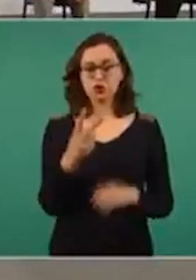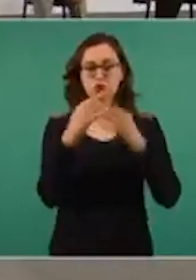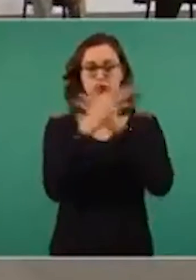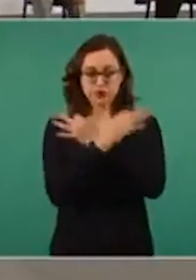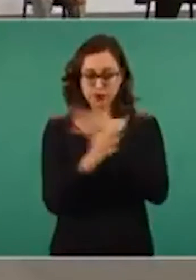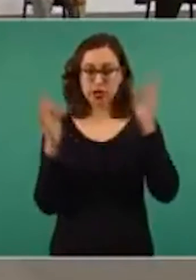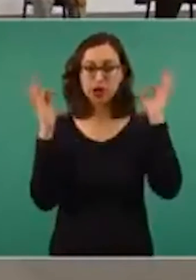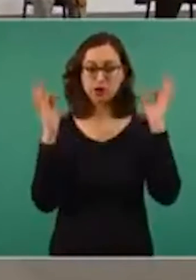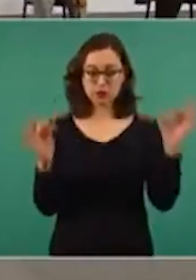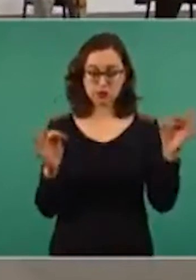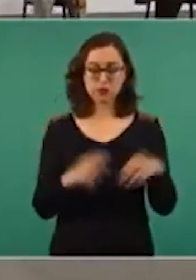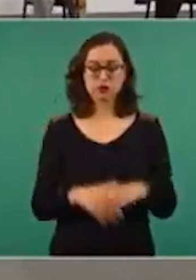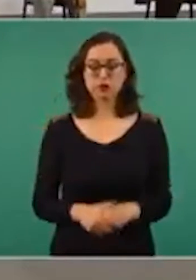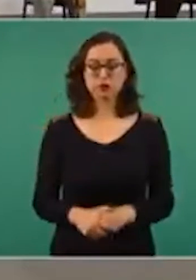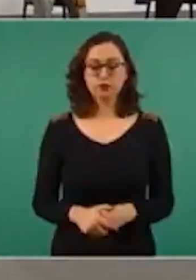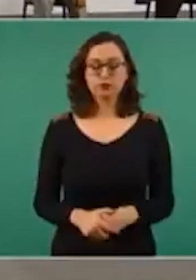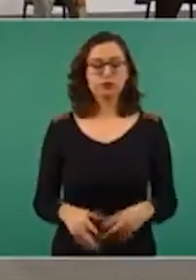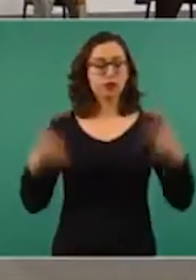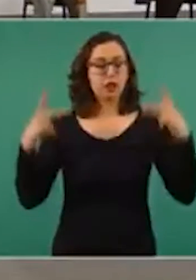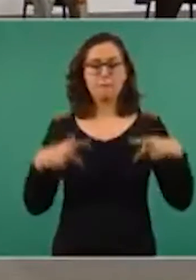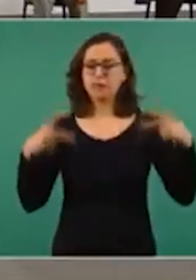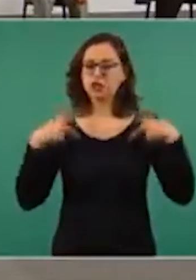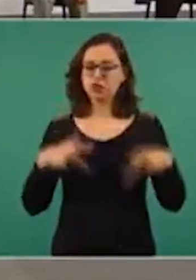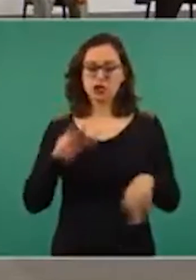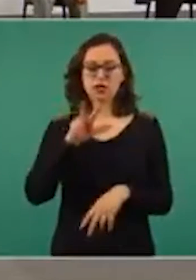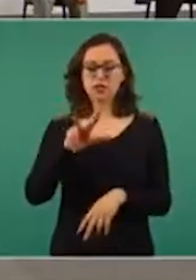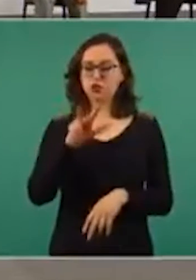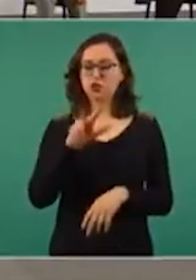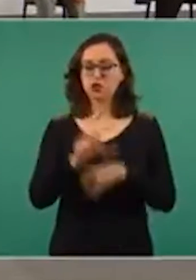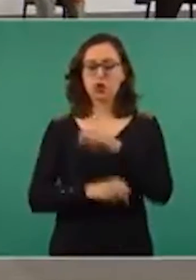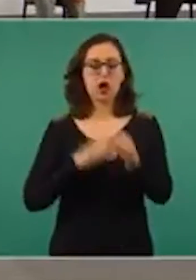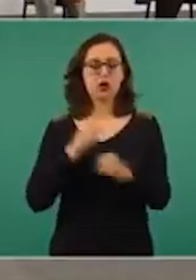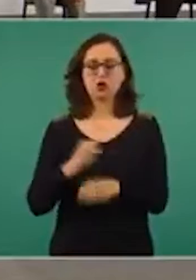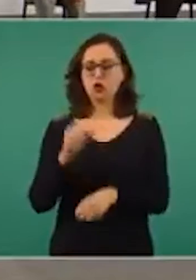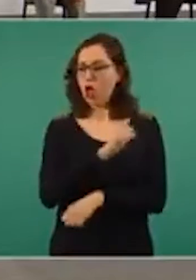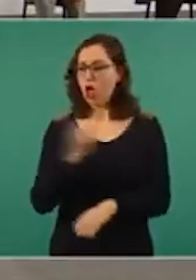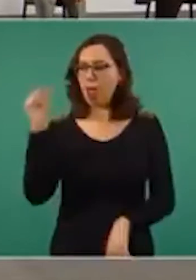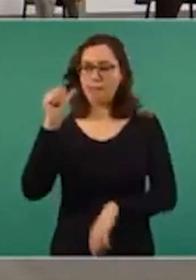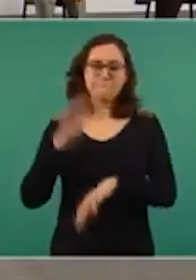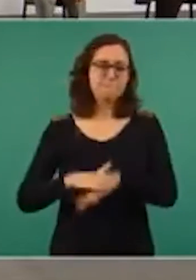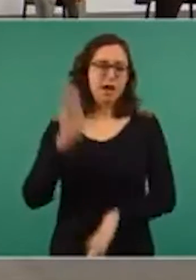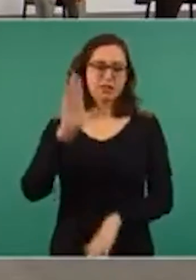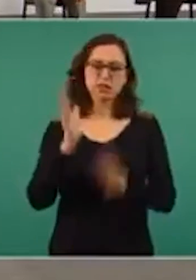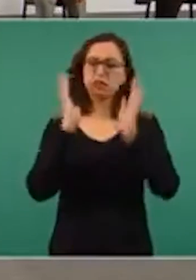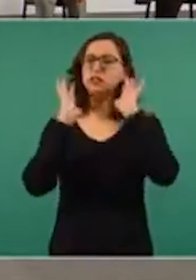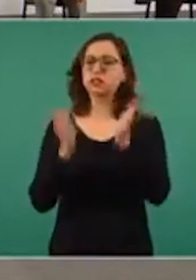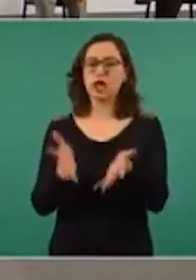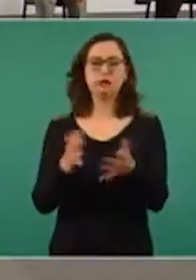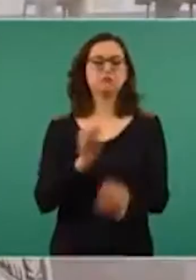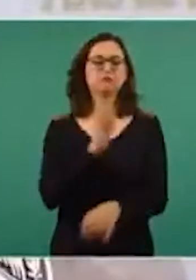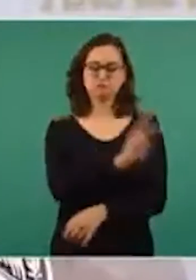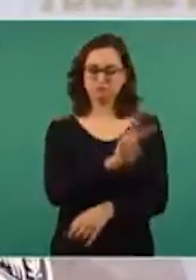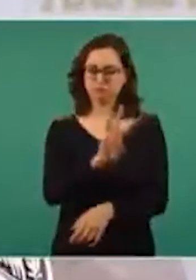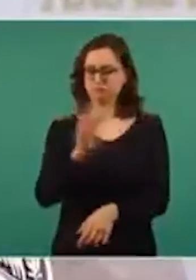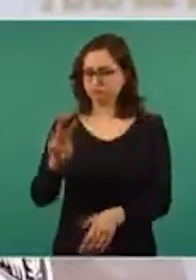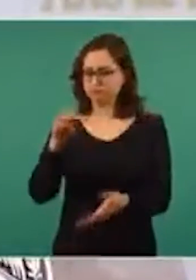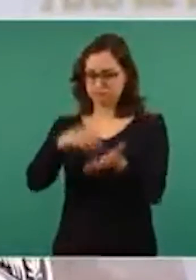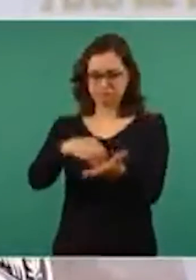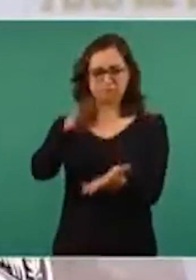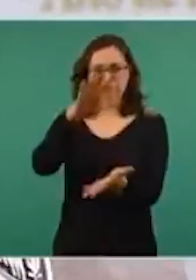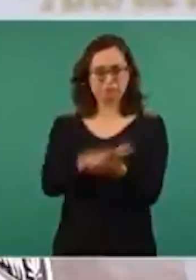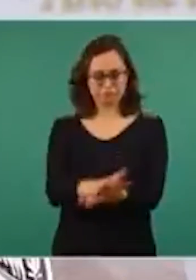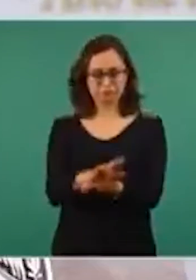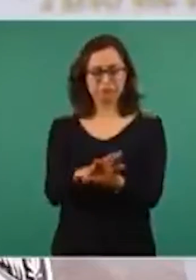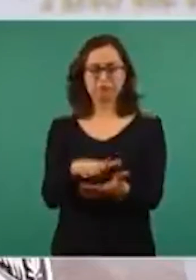Abrimos ya el registro para todas las personas adultas. A partir de hoy, si usted tiene 18 años de edad o